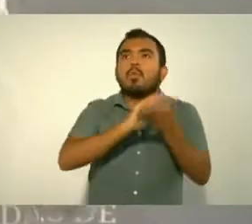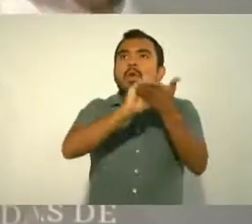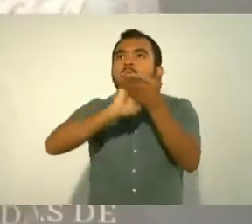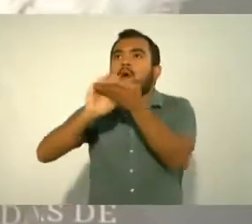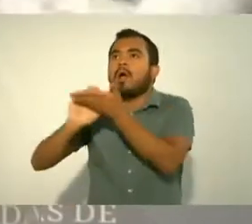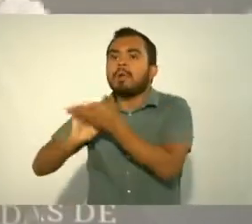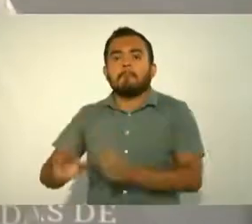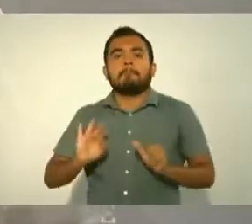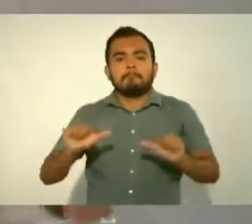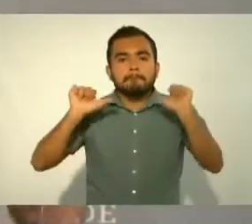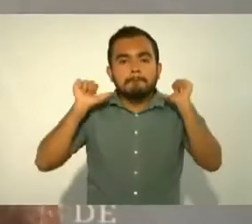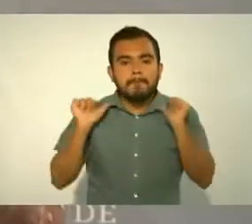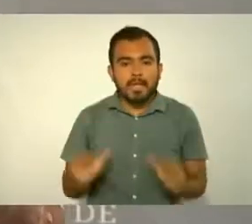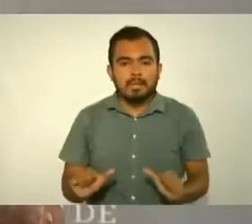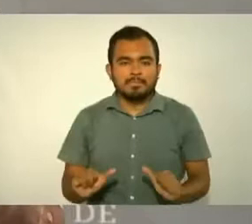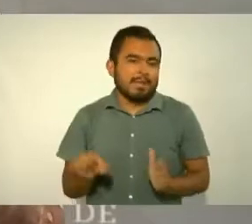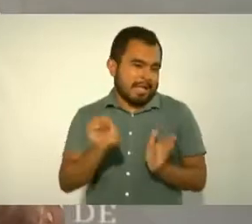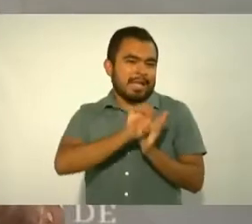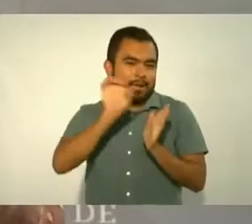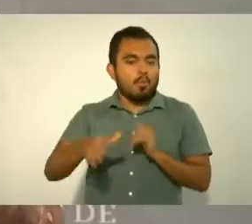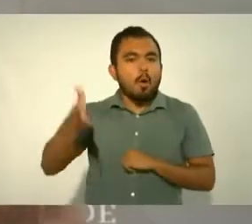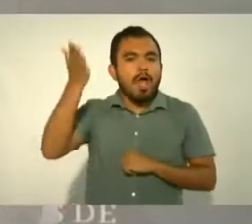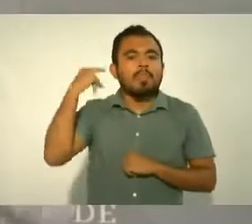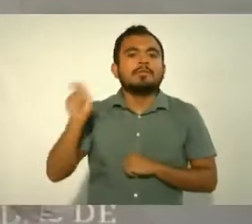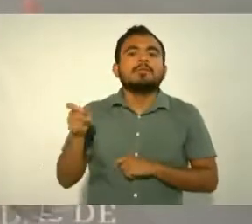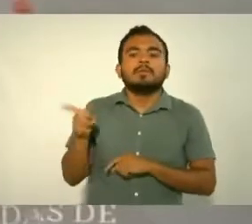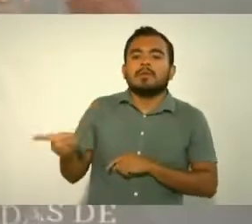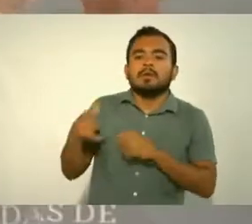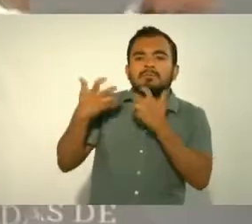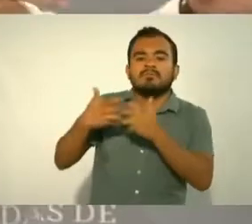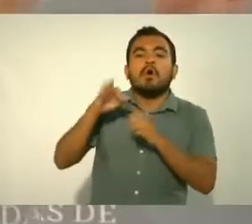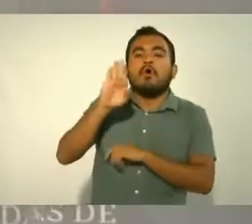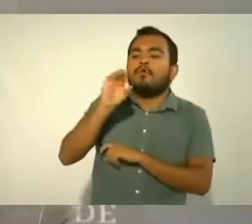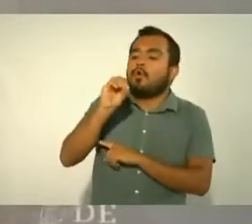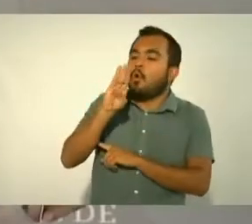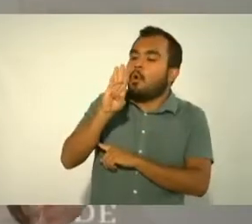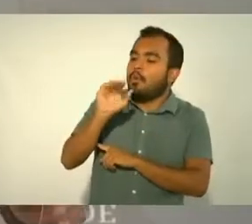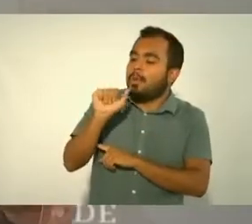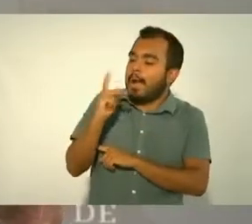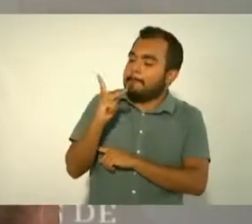lo que fue el Fosaproba, porque esa es la fórmula